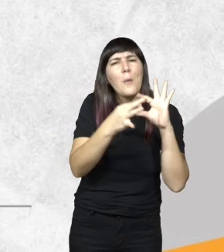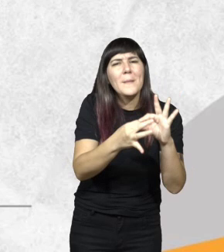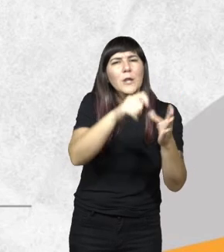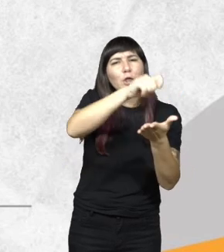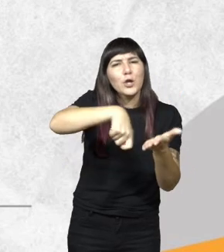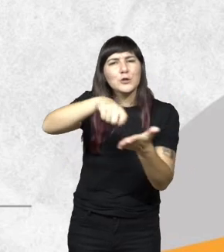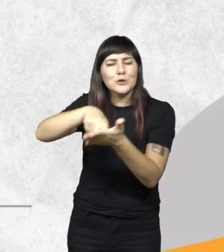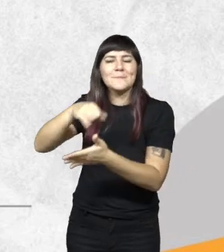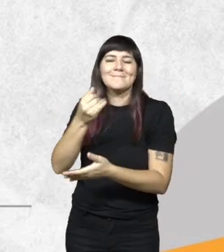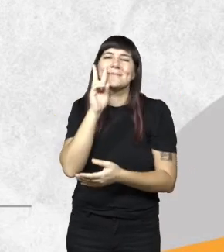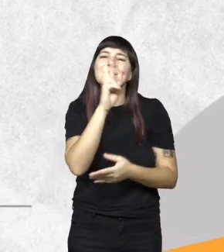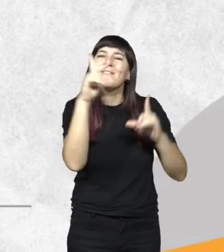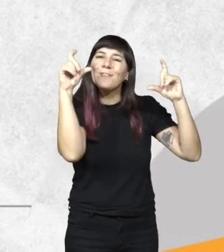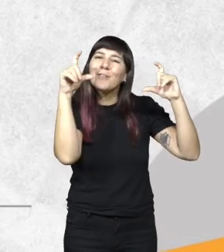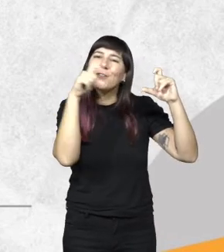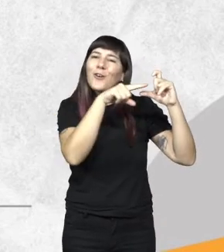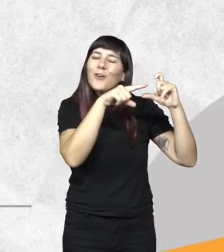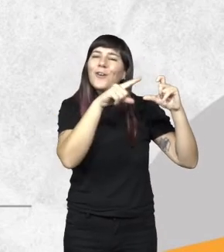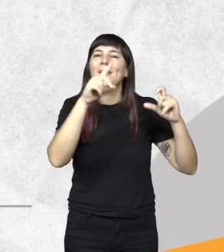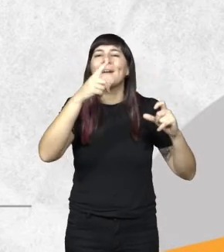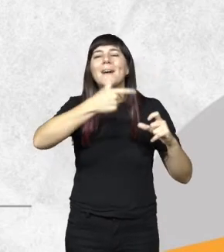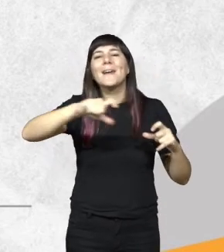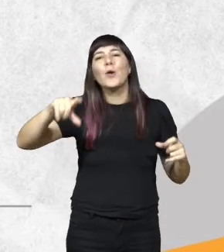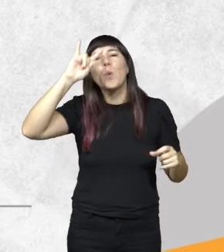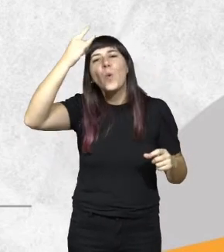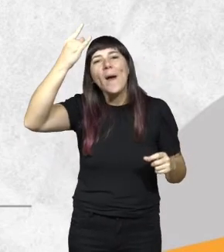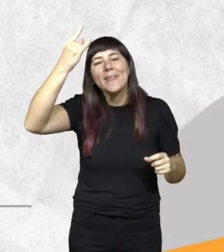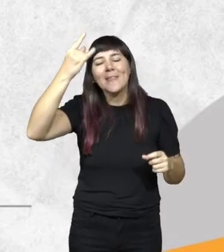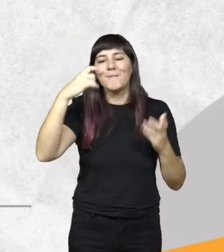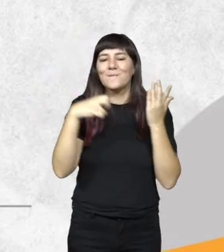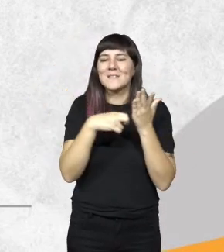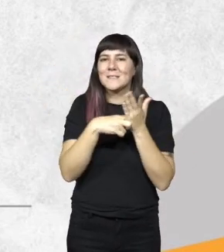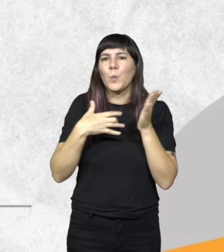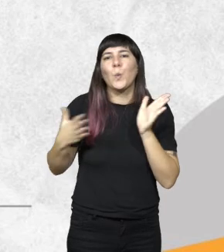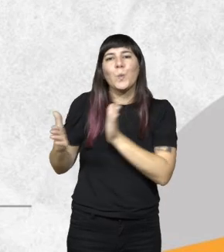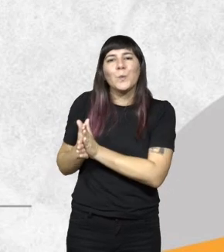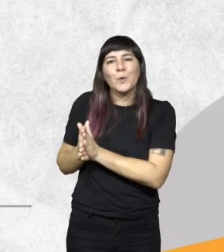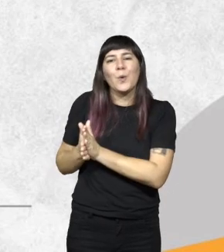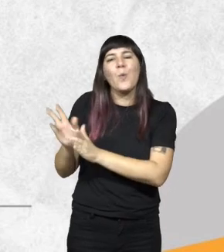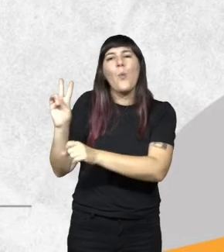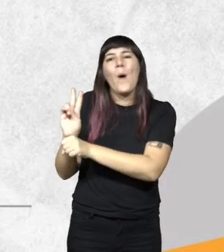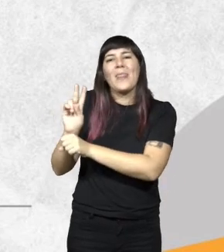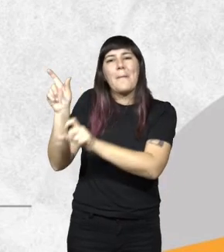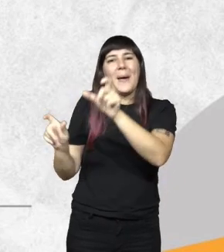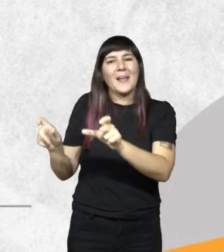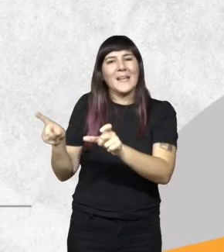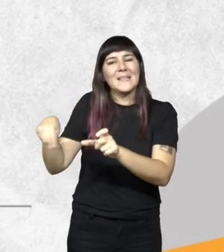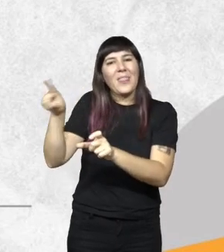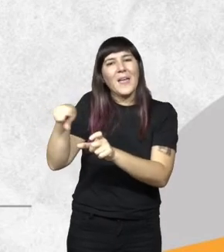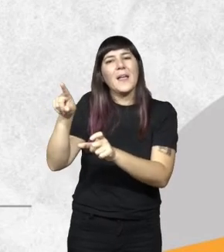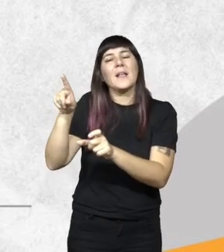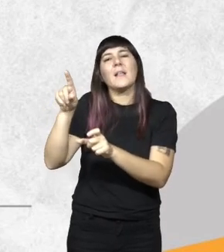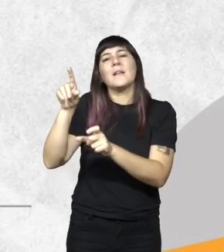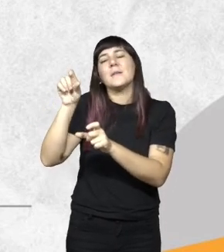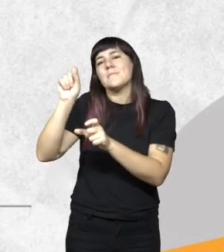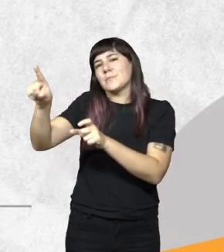ahí podemos apreciar la foto eso es en el río Uruguay esa fiscalización conjunta con los guardaparques del Parque Estadual de